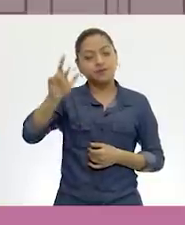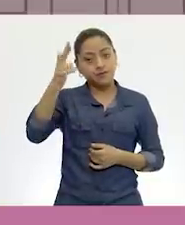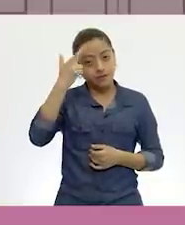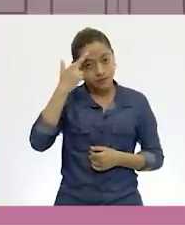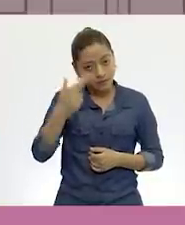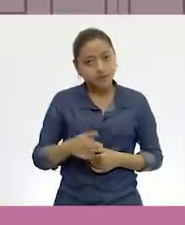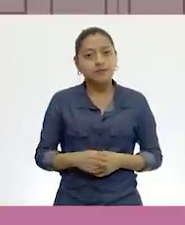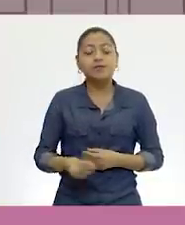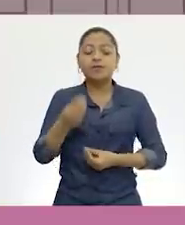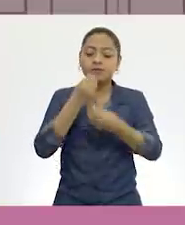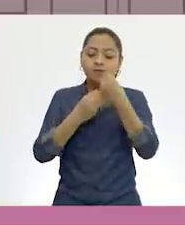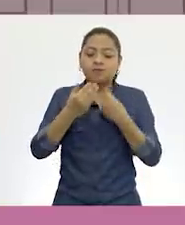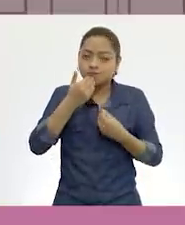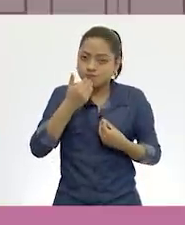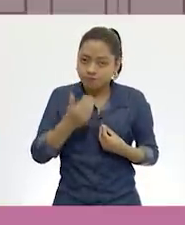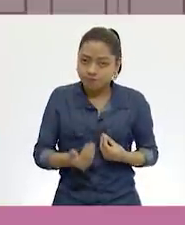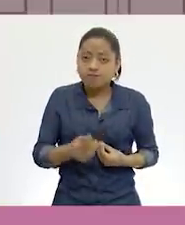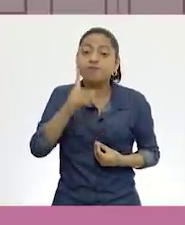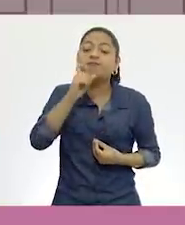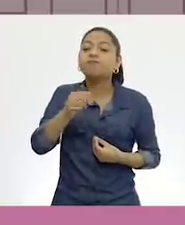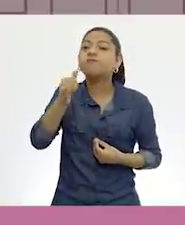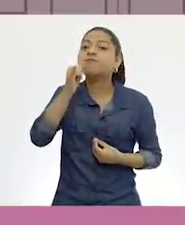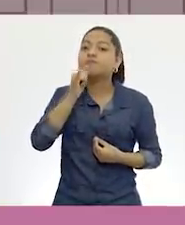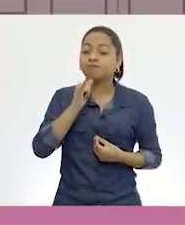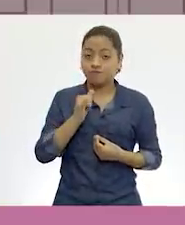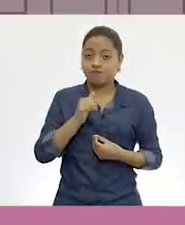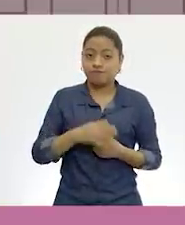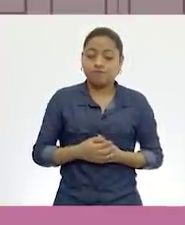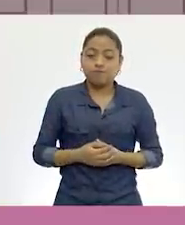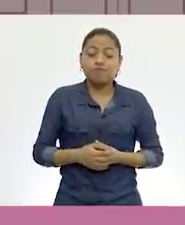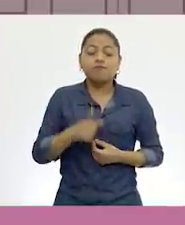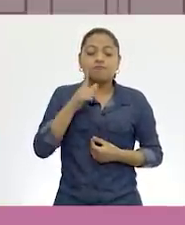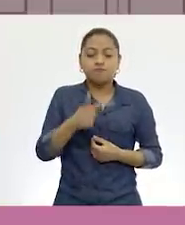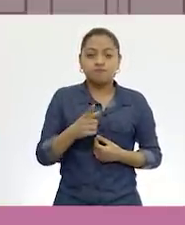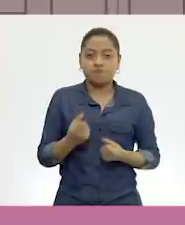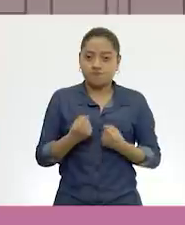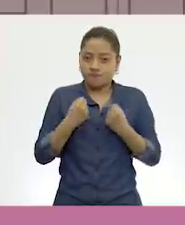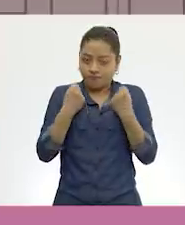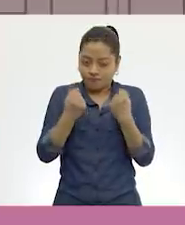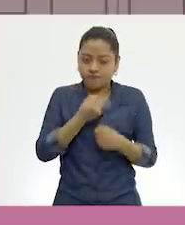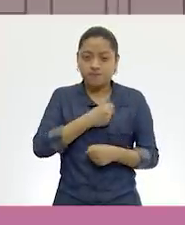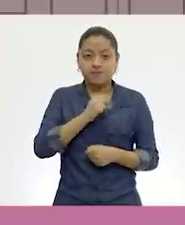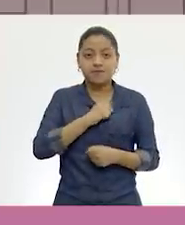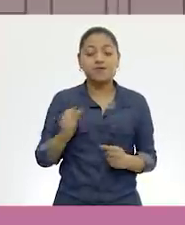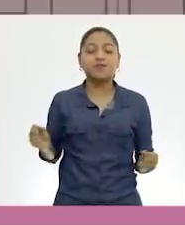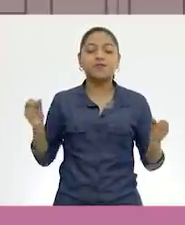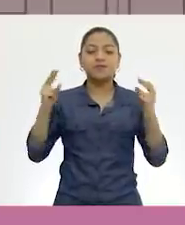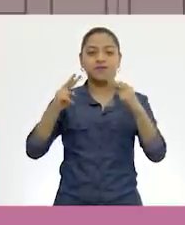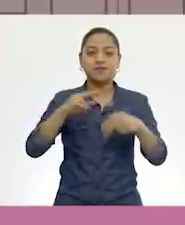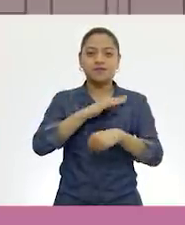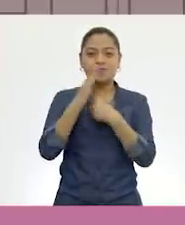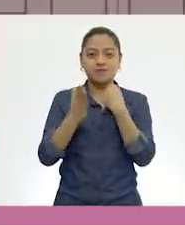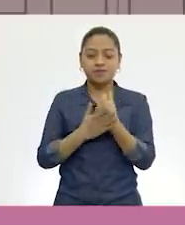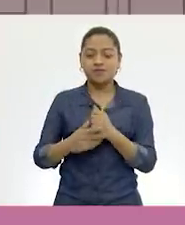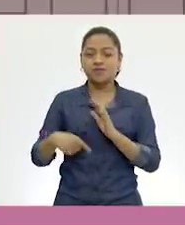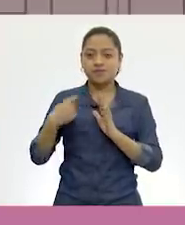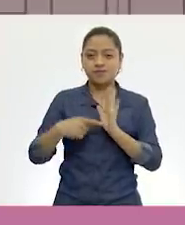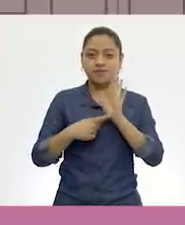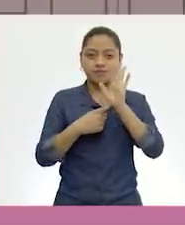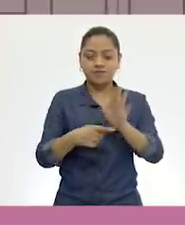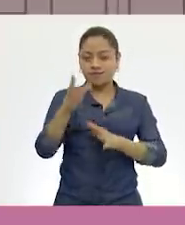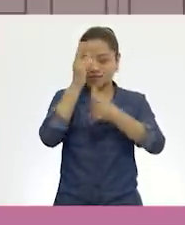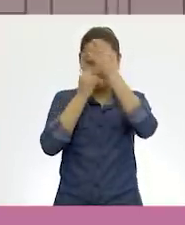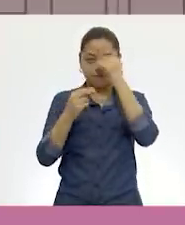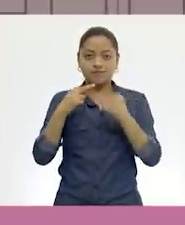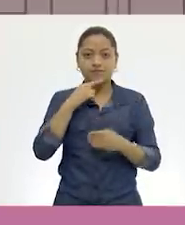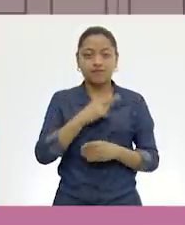una alimentación balanceada y beber mucha agua natural nos mantendrá fuertes. Nos vemos en la siguiente cápsula de Aprende